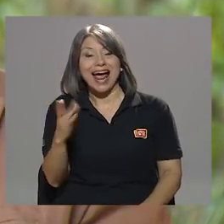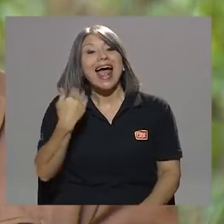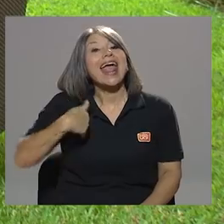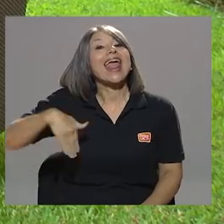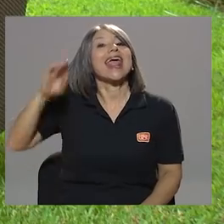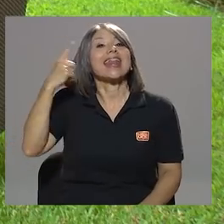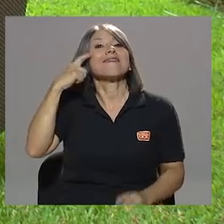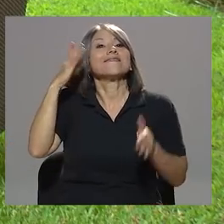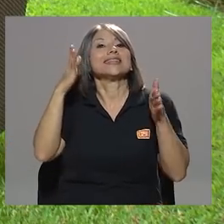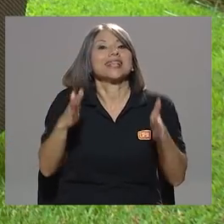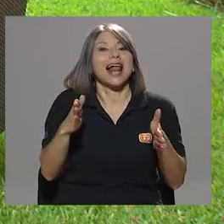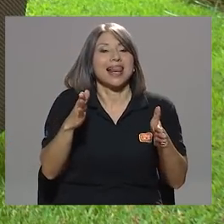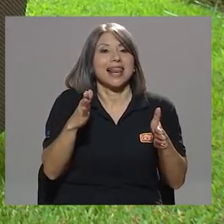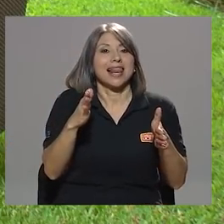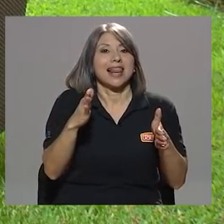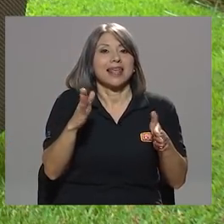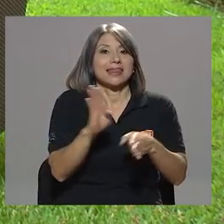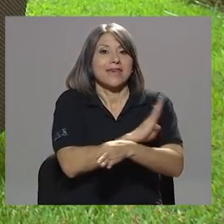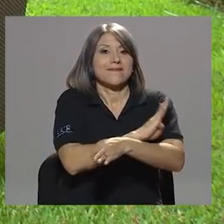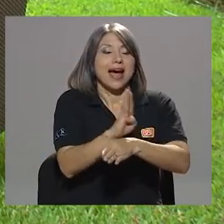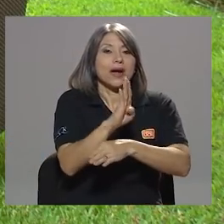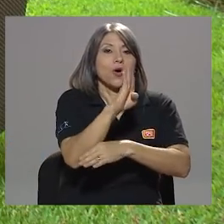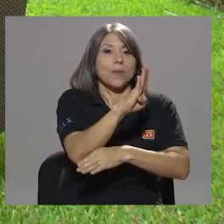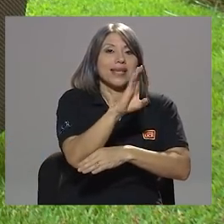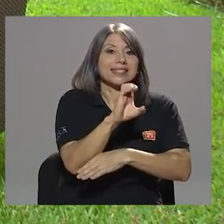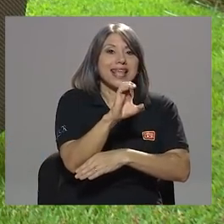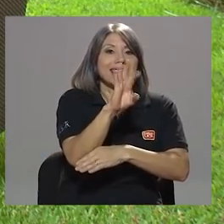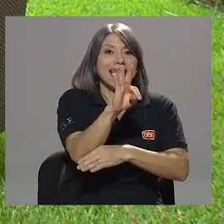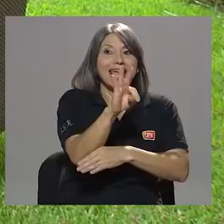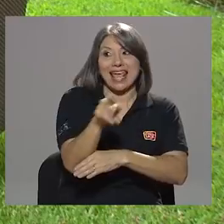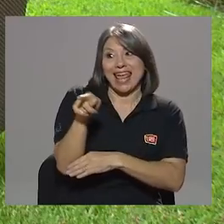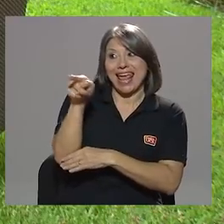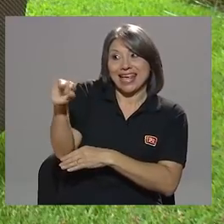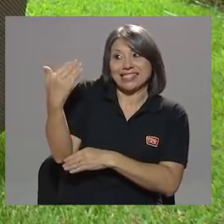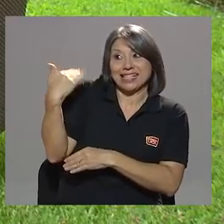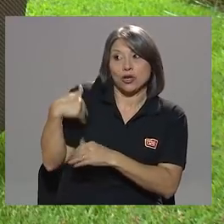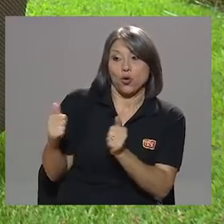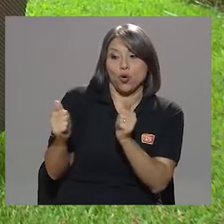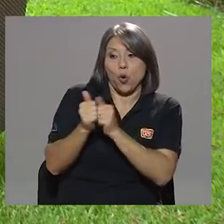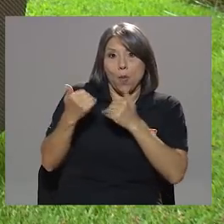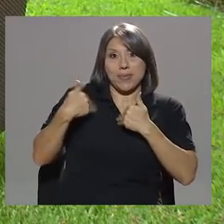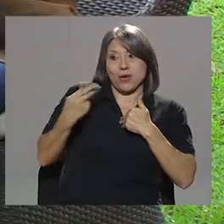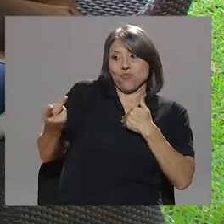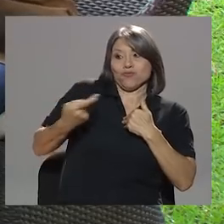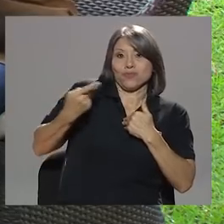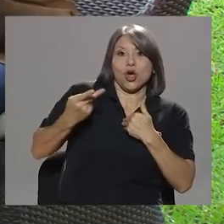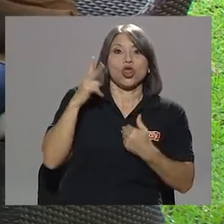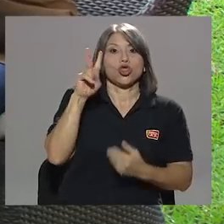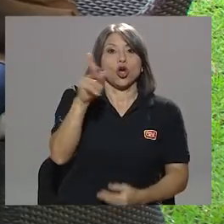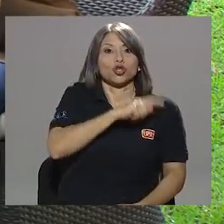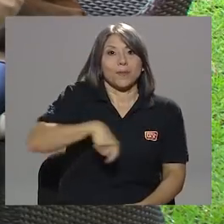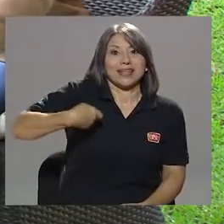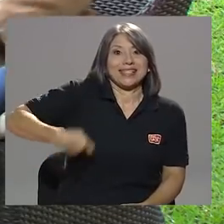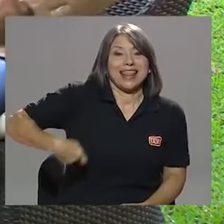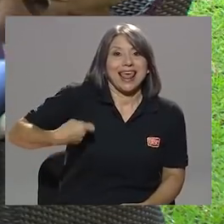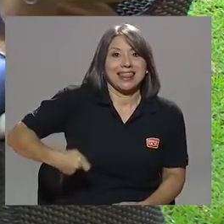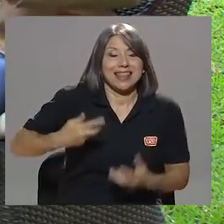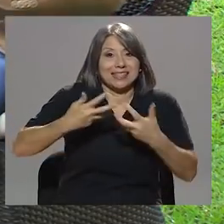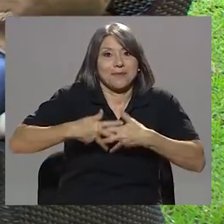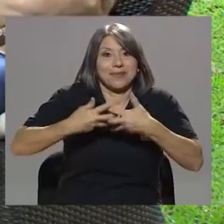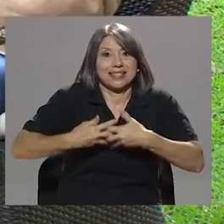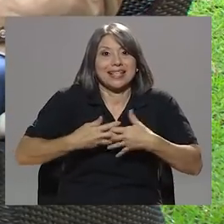Y sorprendentemente, a ese señor junto con mi persona éramos los dos presidentes que nos estaban investigando aquí.